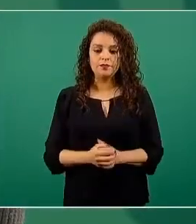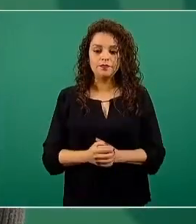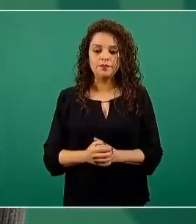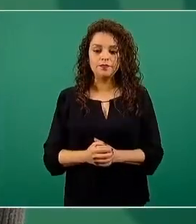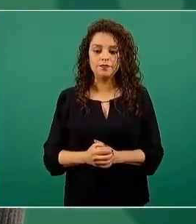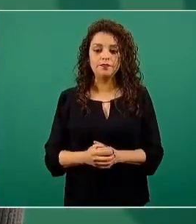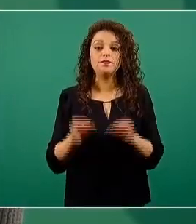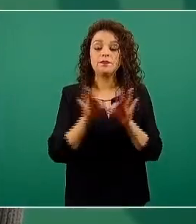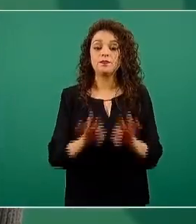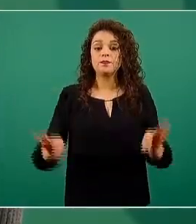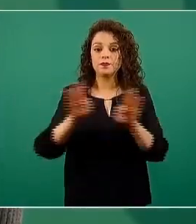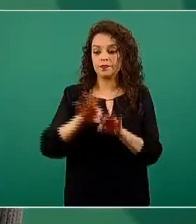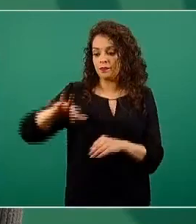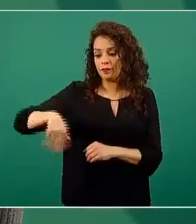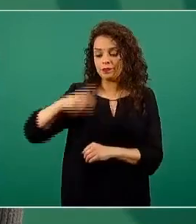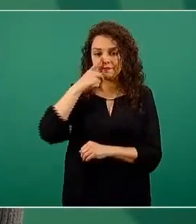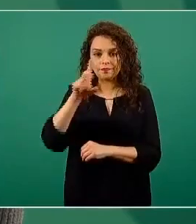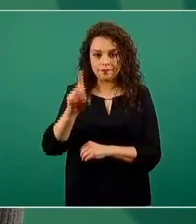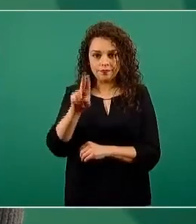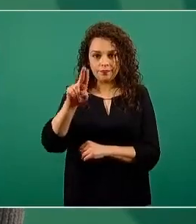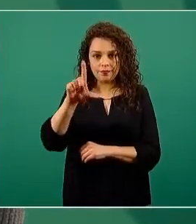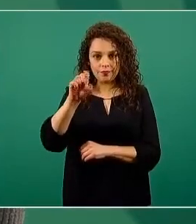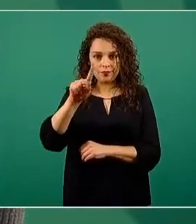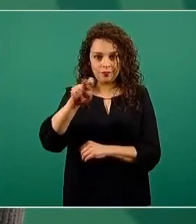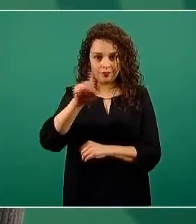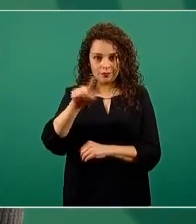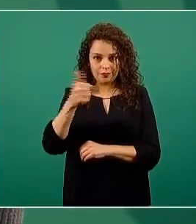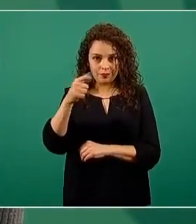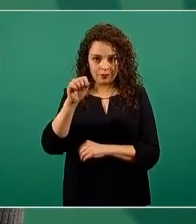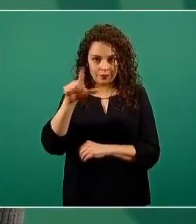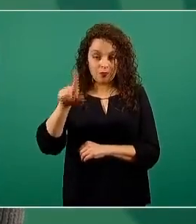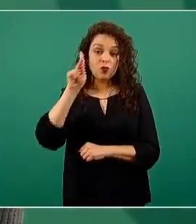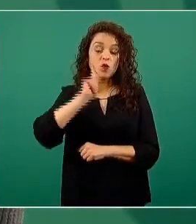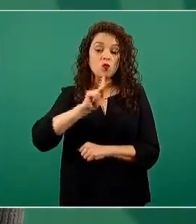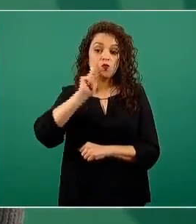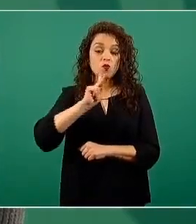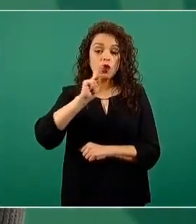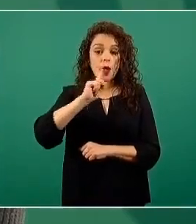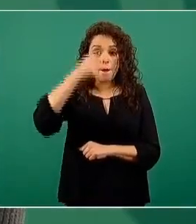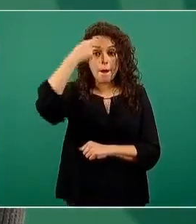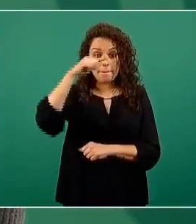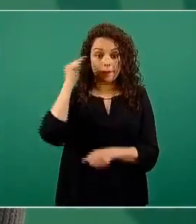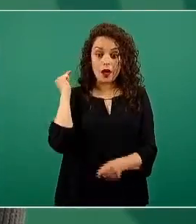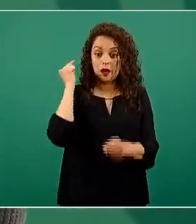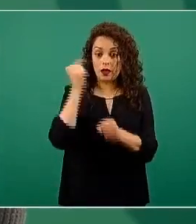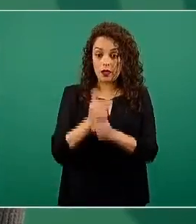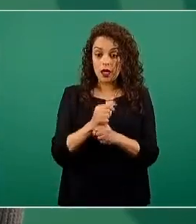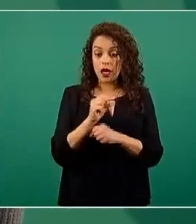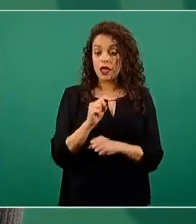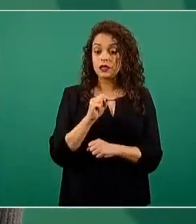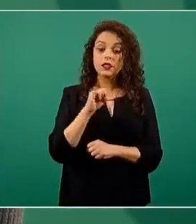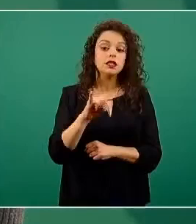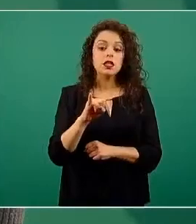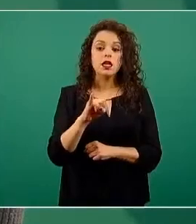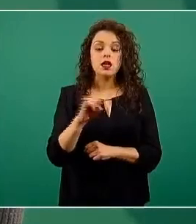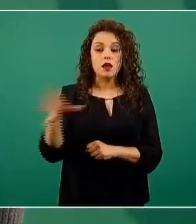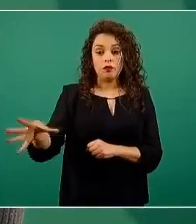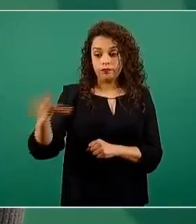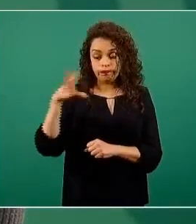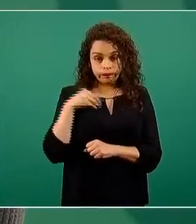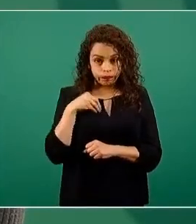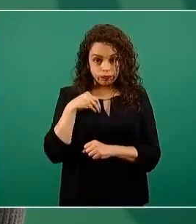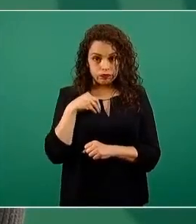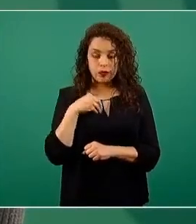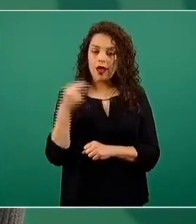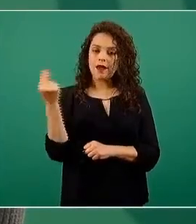doctor López-Gatell, es que la indicación de la prueba para que en su momento poder identificar si hubo un contagio se